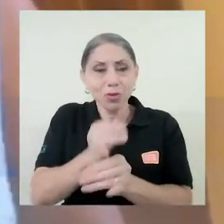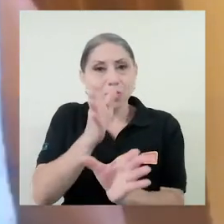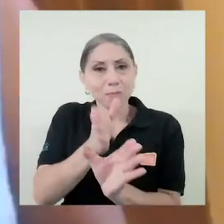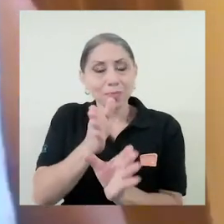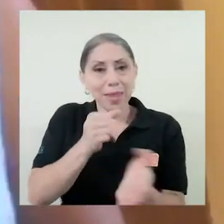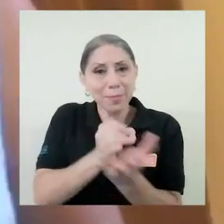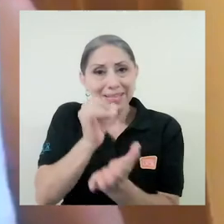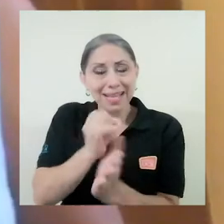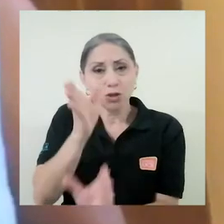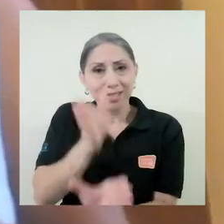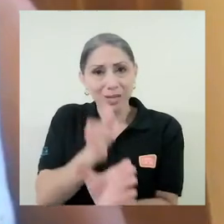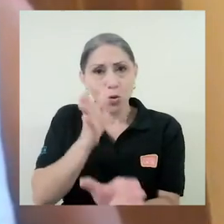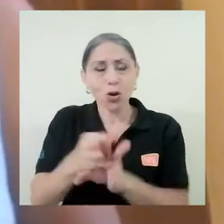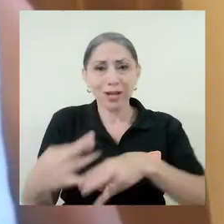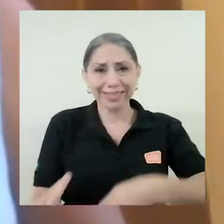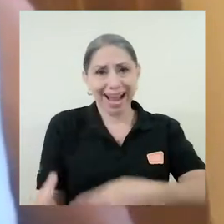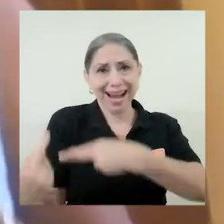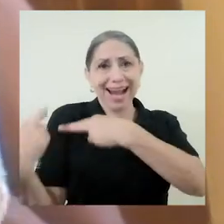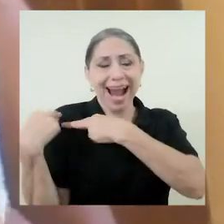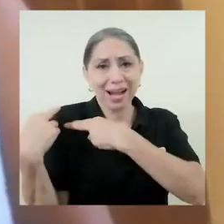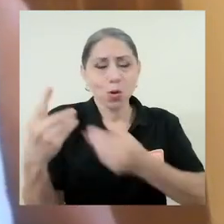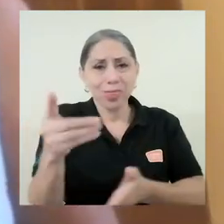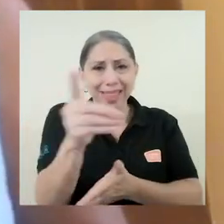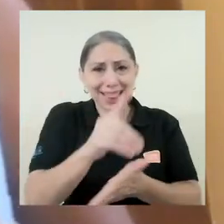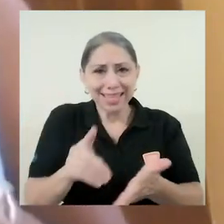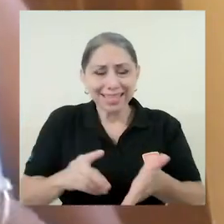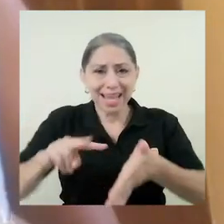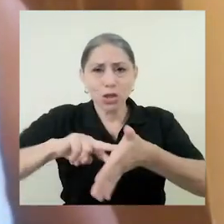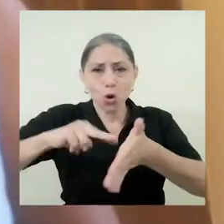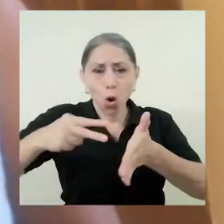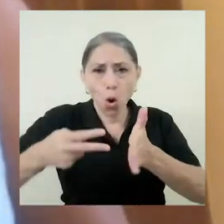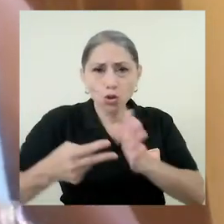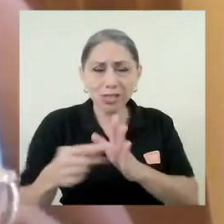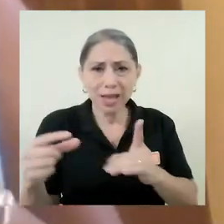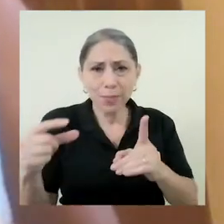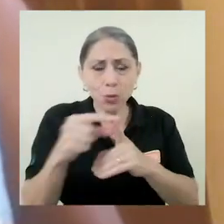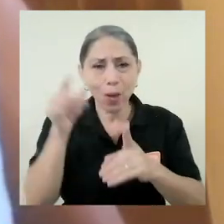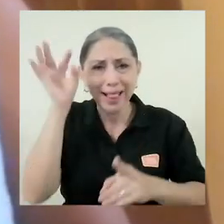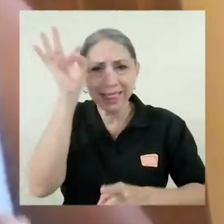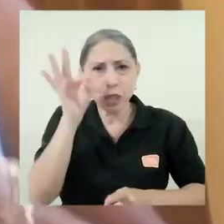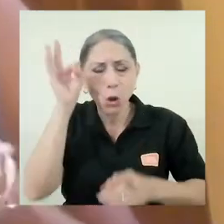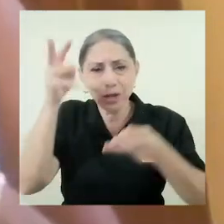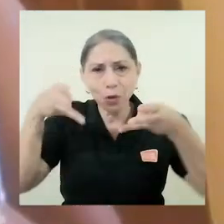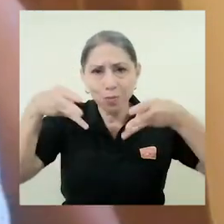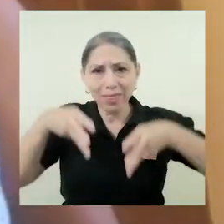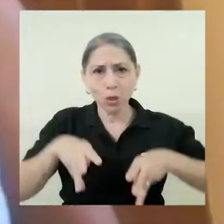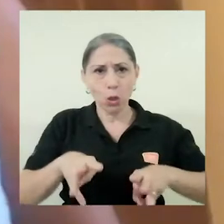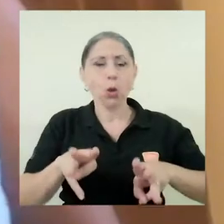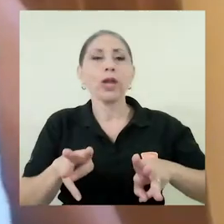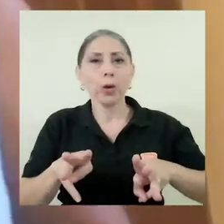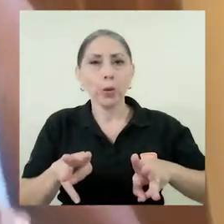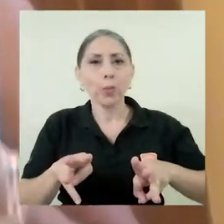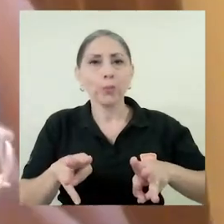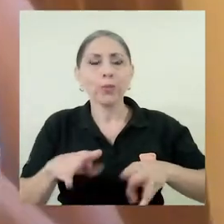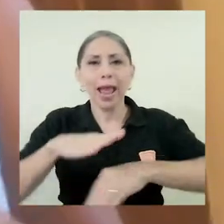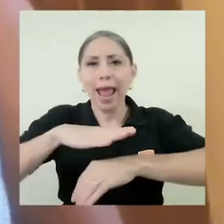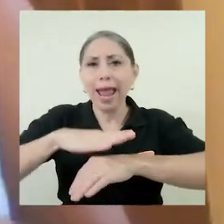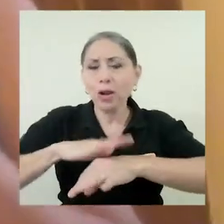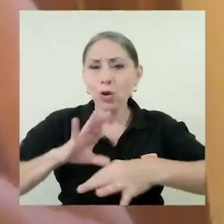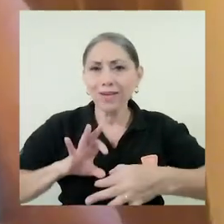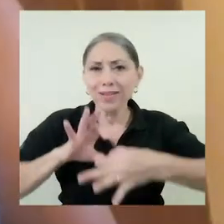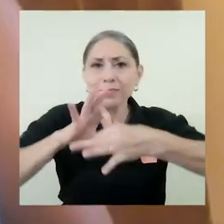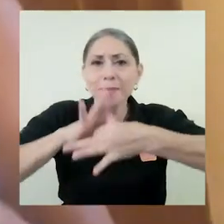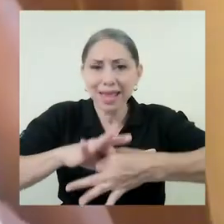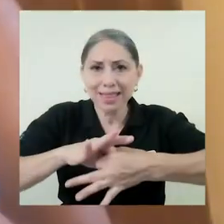estuvimos principalmente a cargo del diseño conceptual, teórico y metodológico en lo que